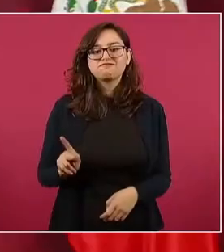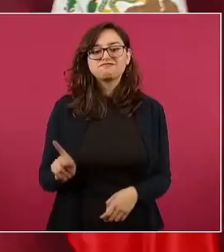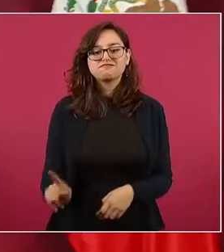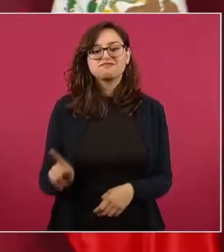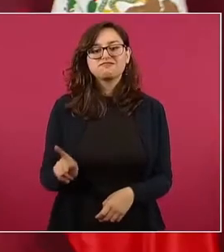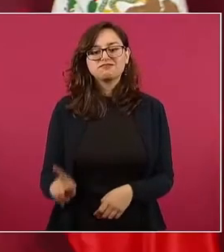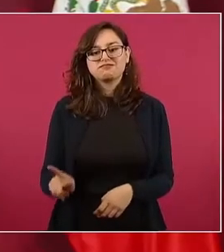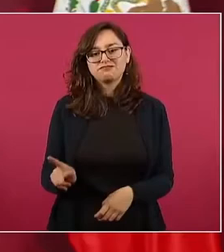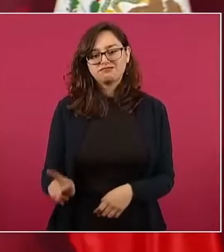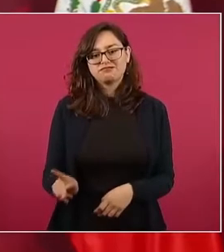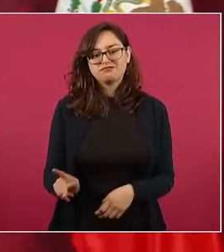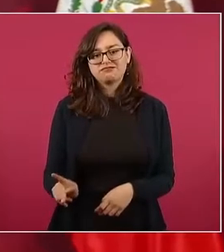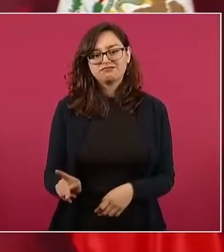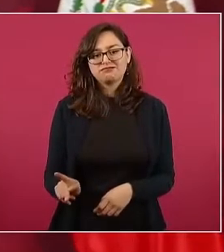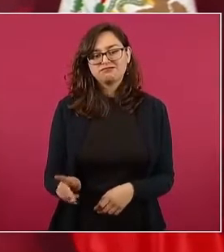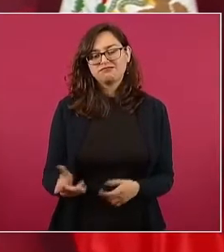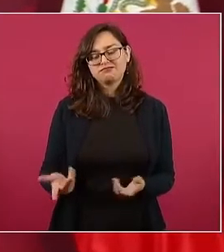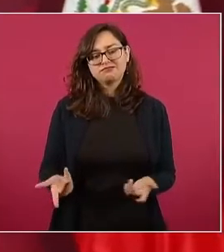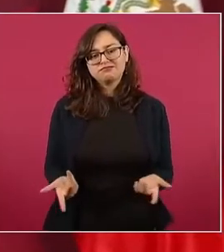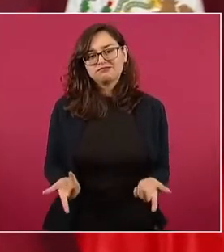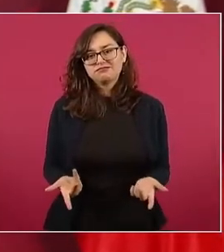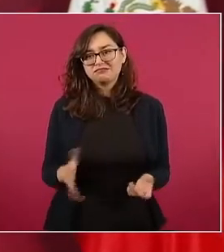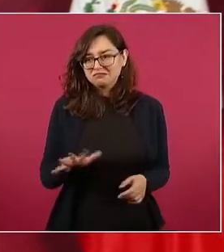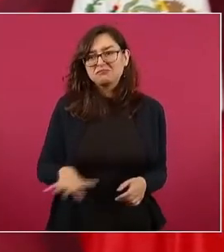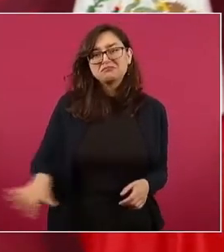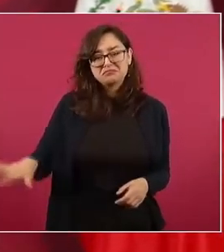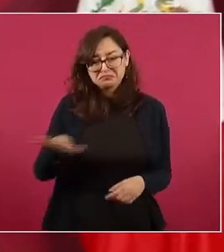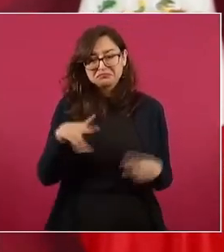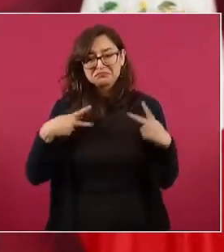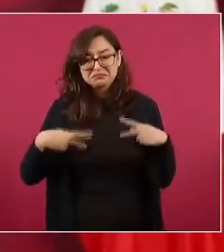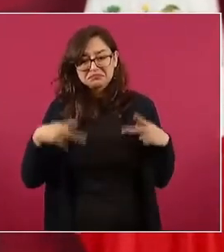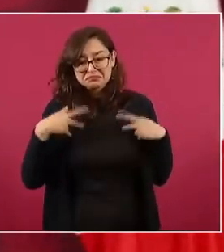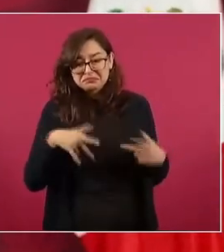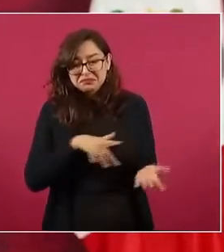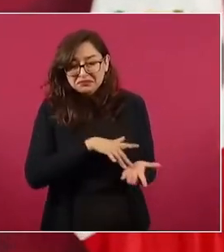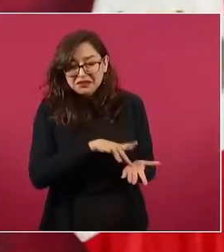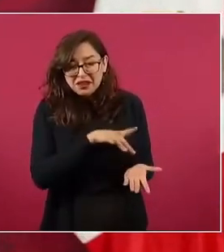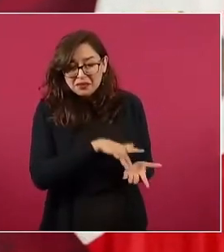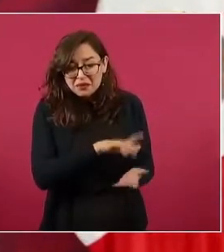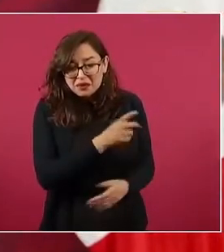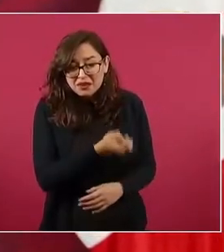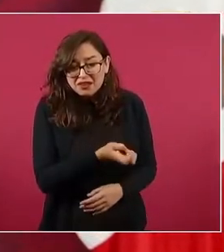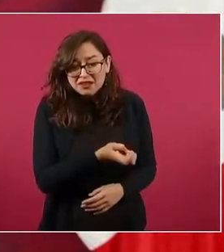sin convicciones,